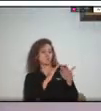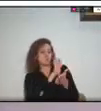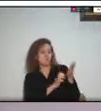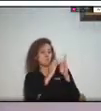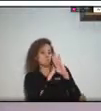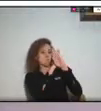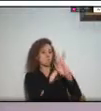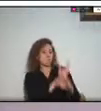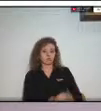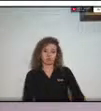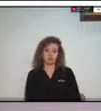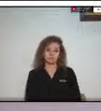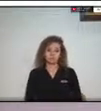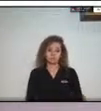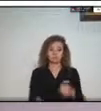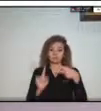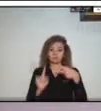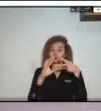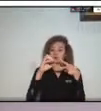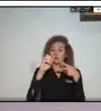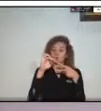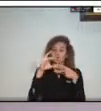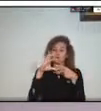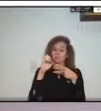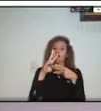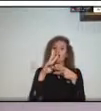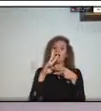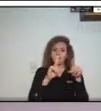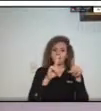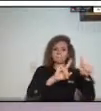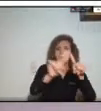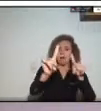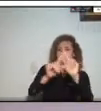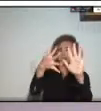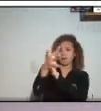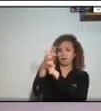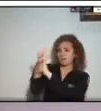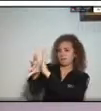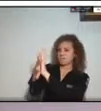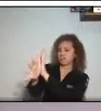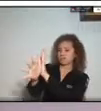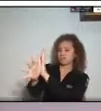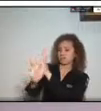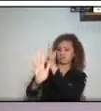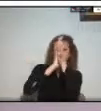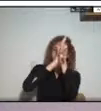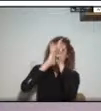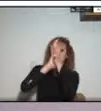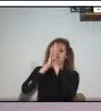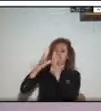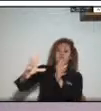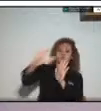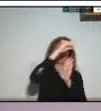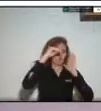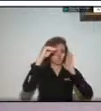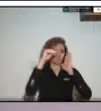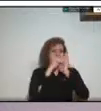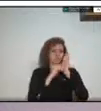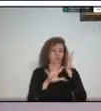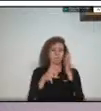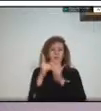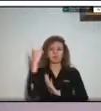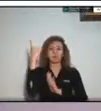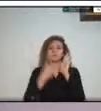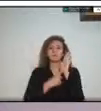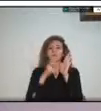Cormacarena ha recolectado información de varias fuentes sobre los reportes de eventos con un registro de 1742